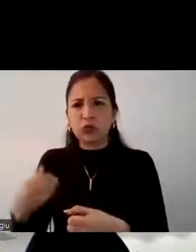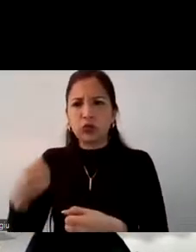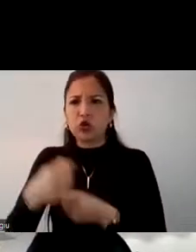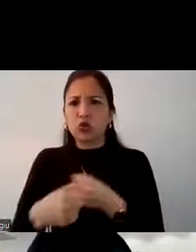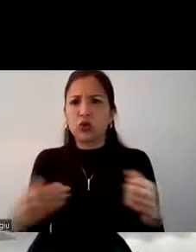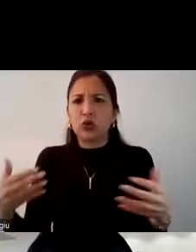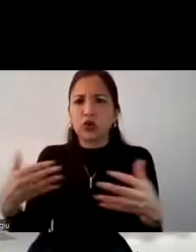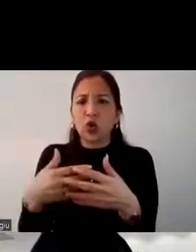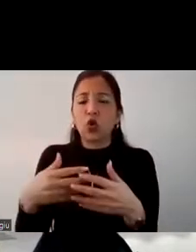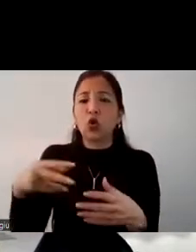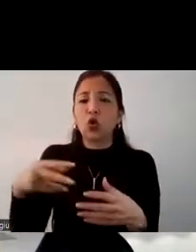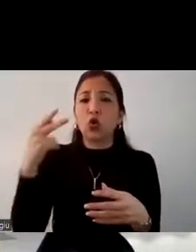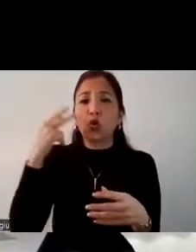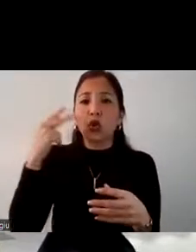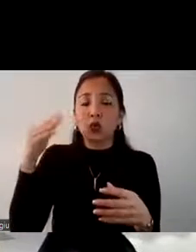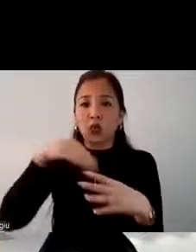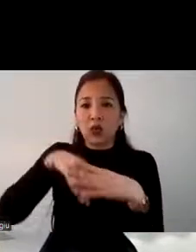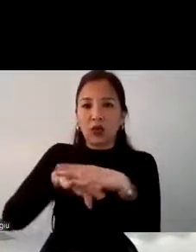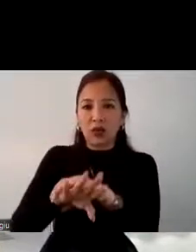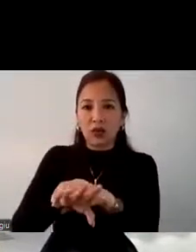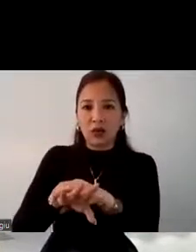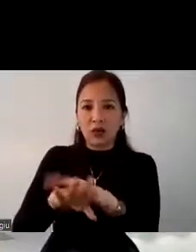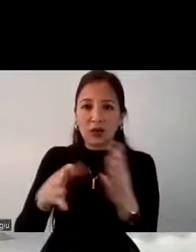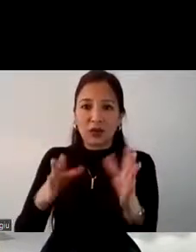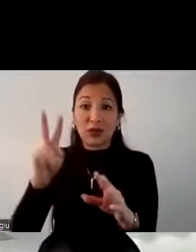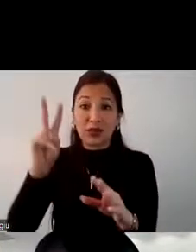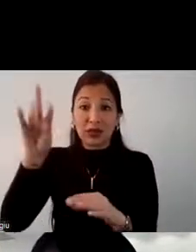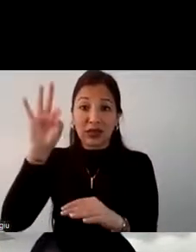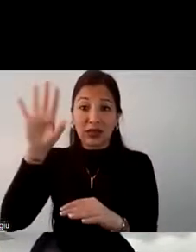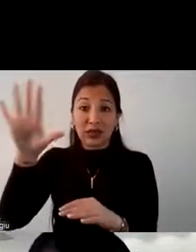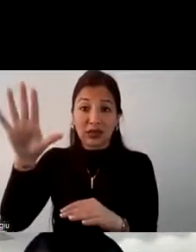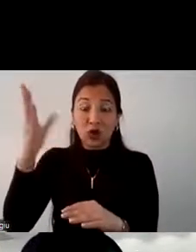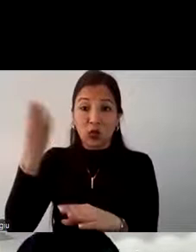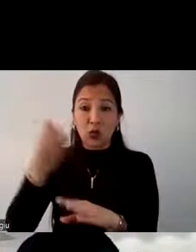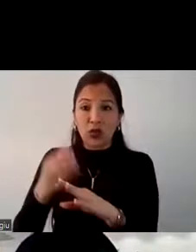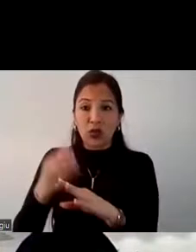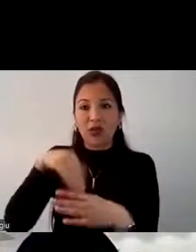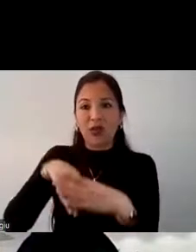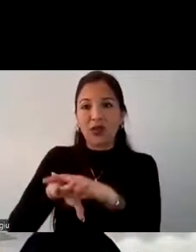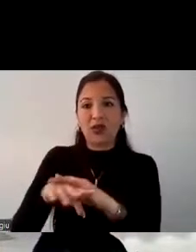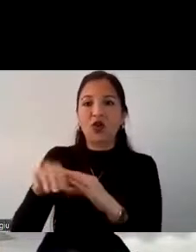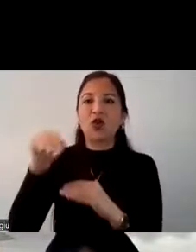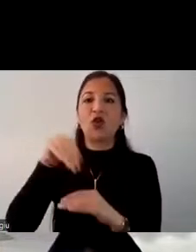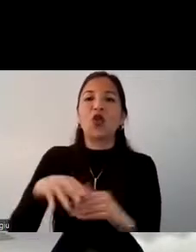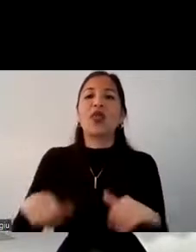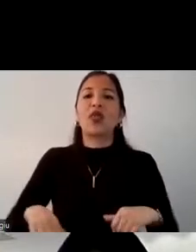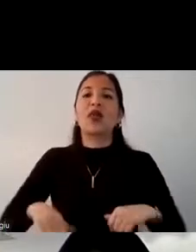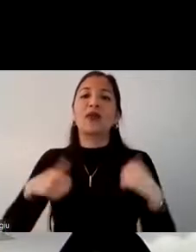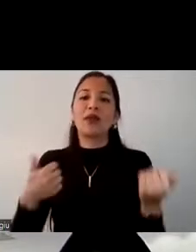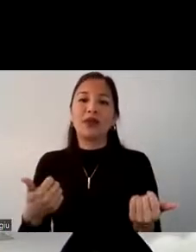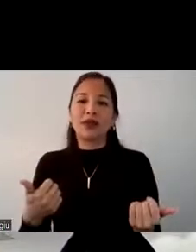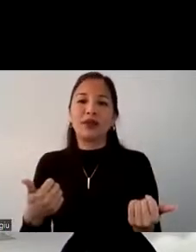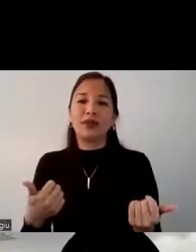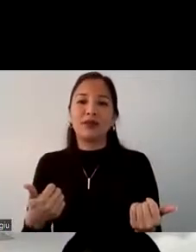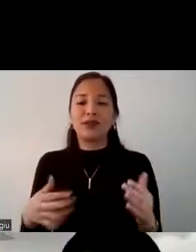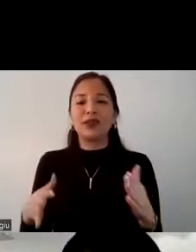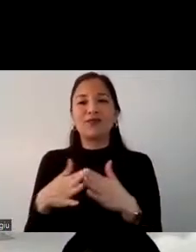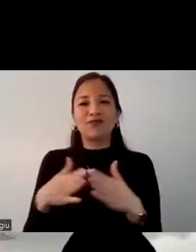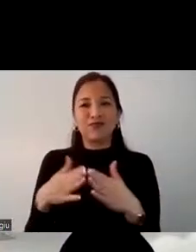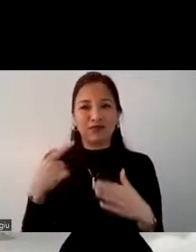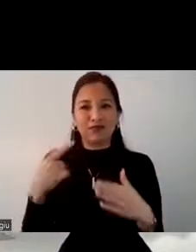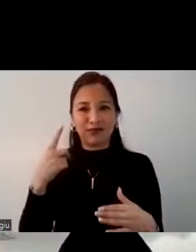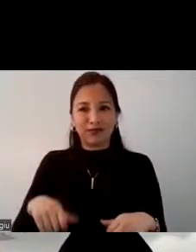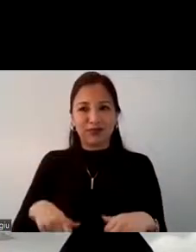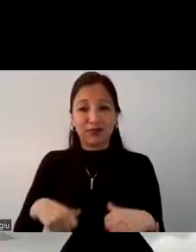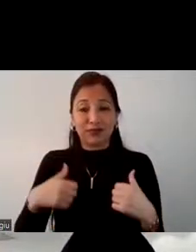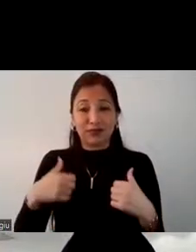interno, porque el 75% lo haría dentro o fuera, pero de su región de residencia. Pero nos encontramos en un